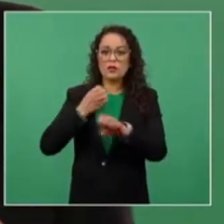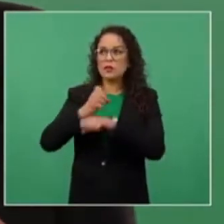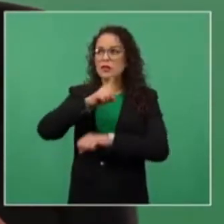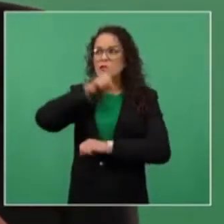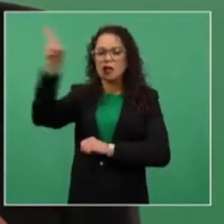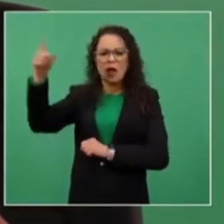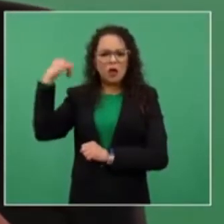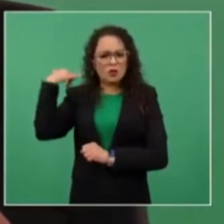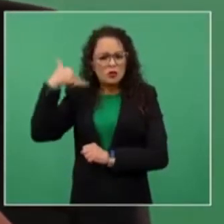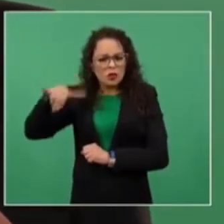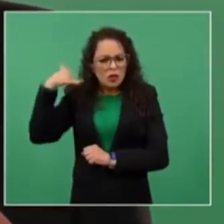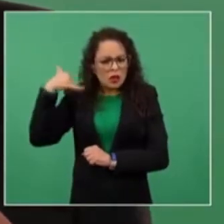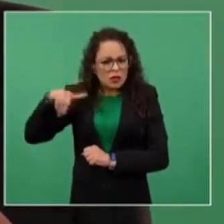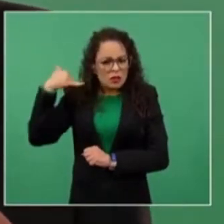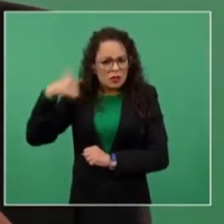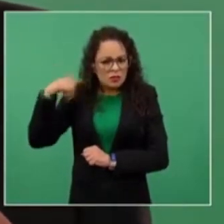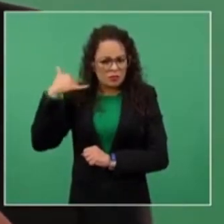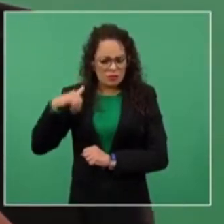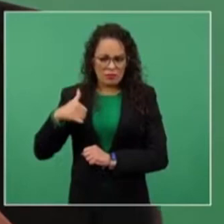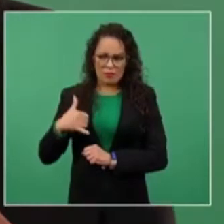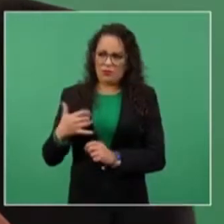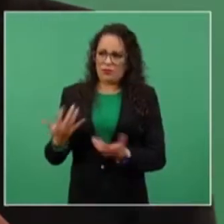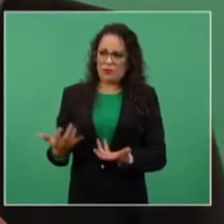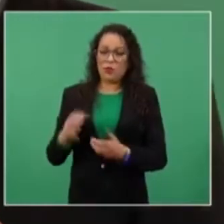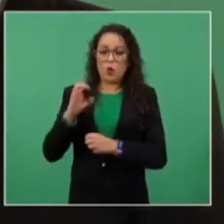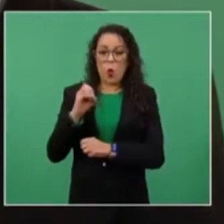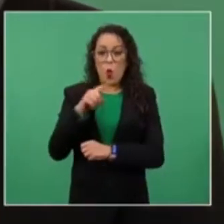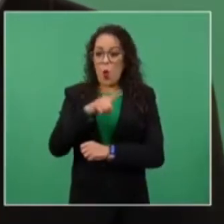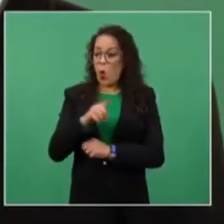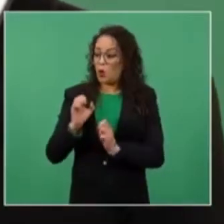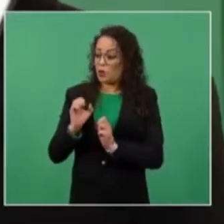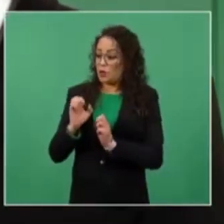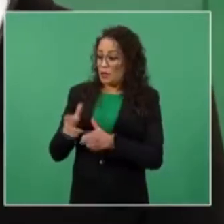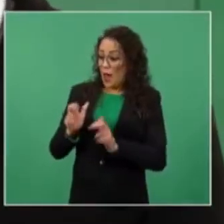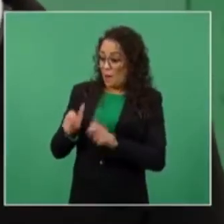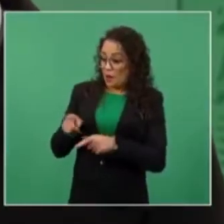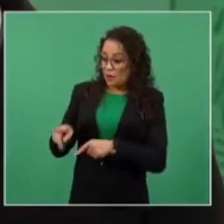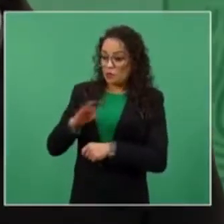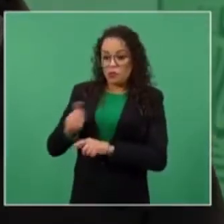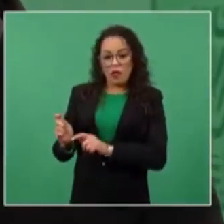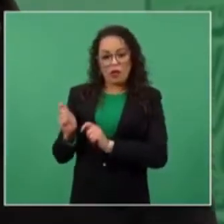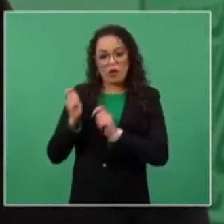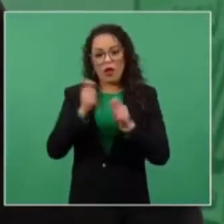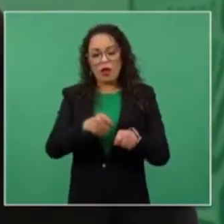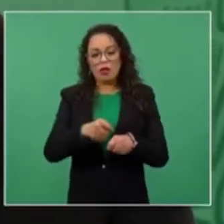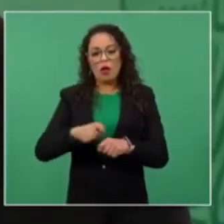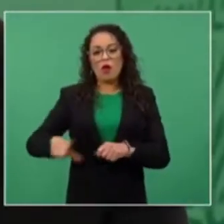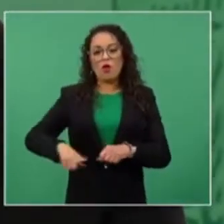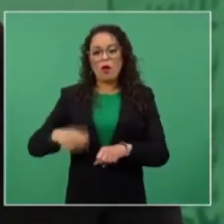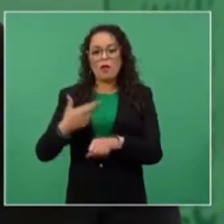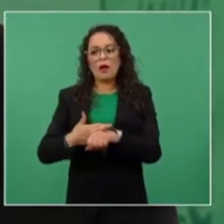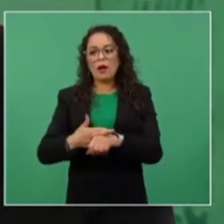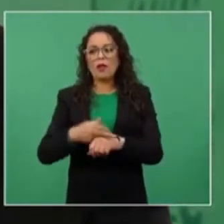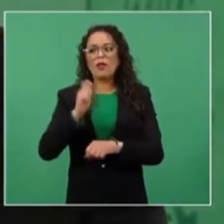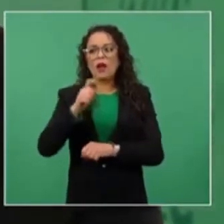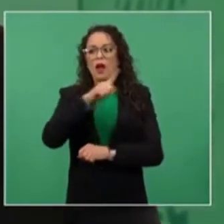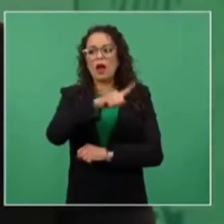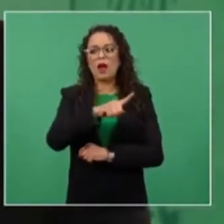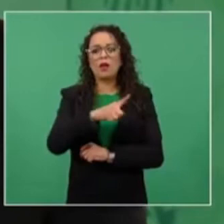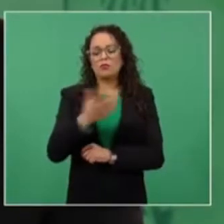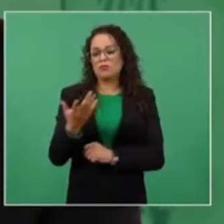O sea, si un legislador de Chiapas, podía entregar la obra a un gobernador de Nuevo León o a